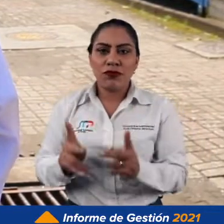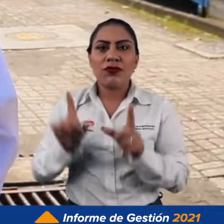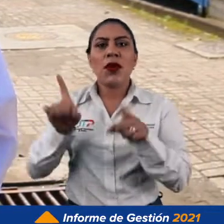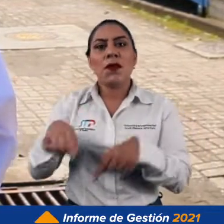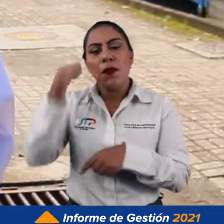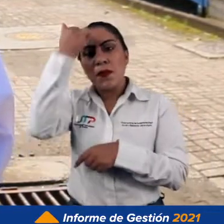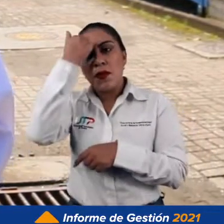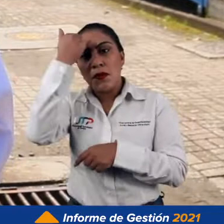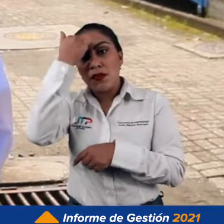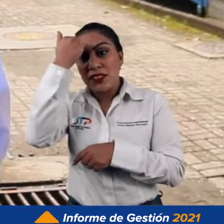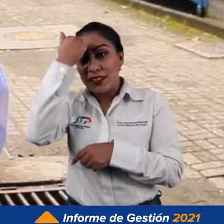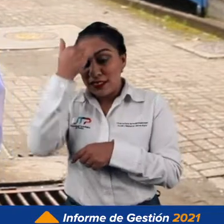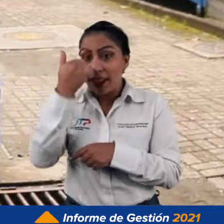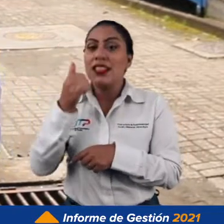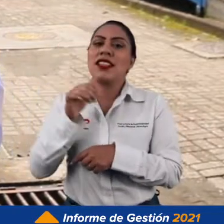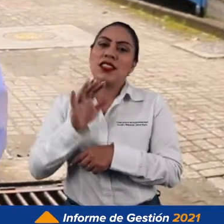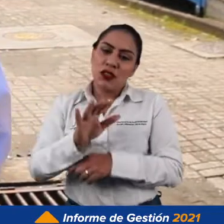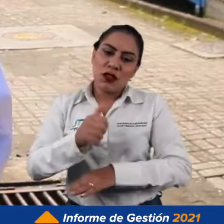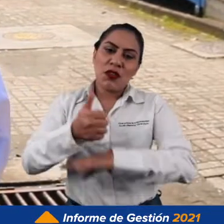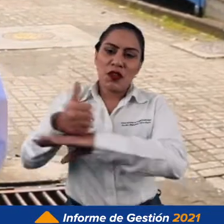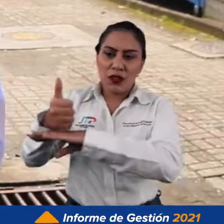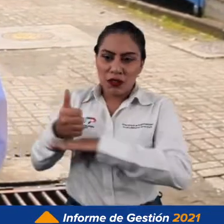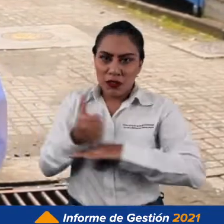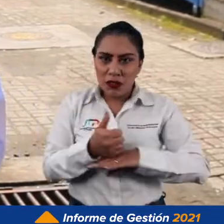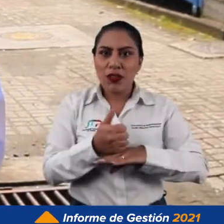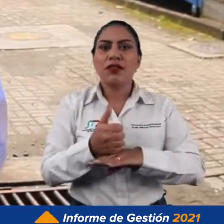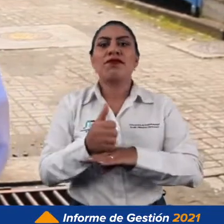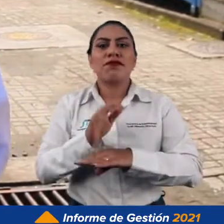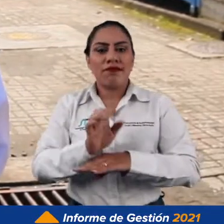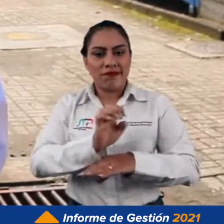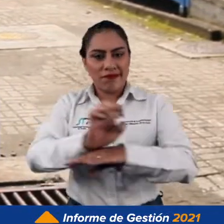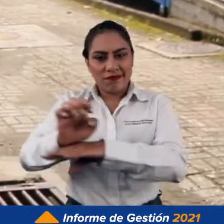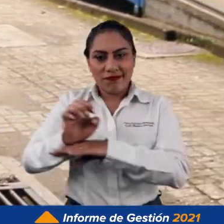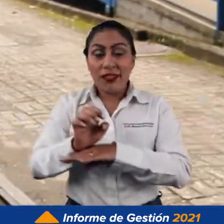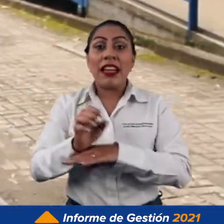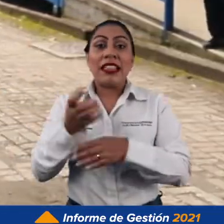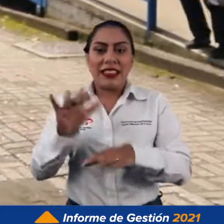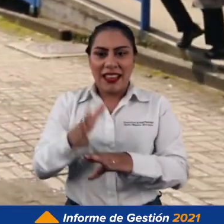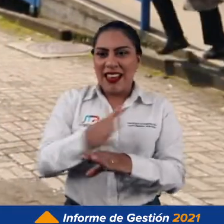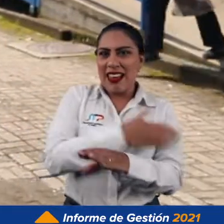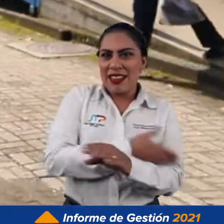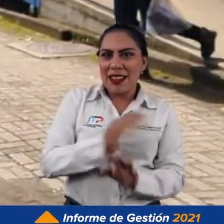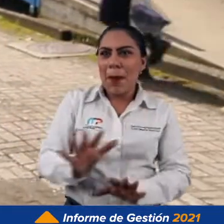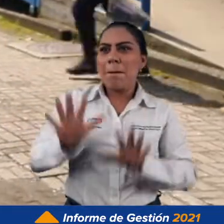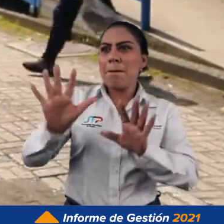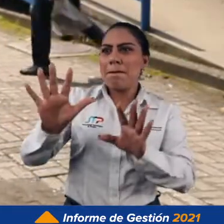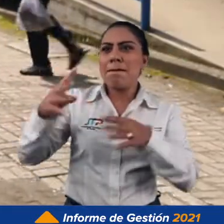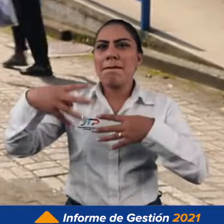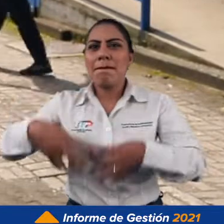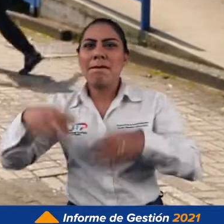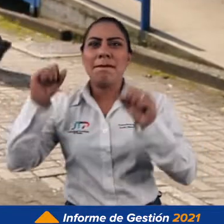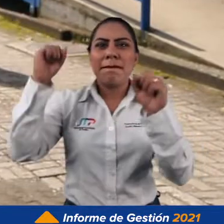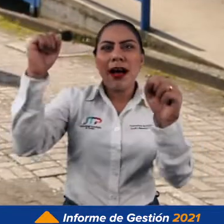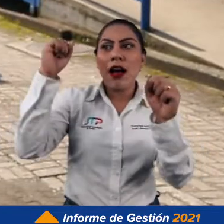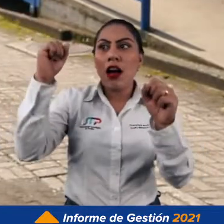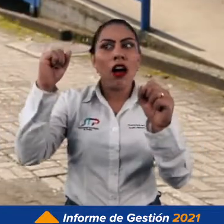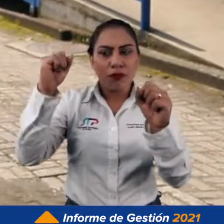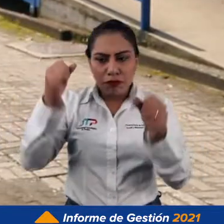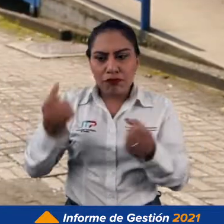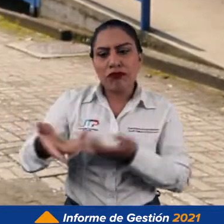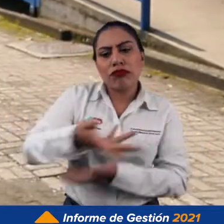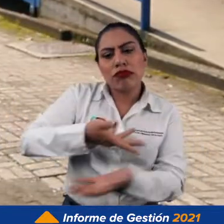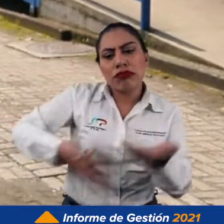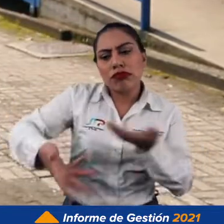y Profesoral y los rectores del Sistema Universitario Estatal SUE, y que logró poner fin a las protestas de ese